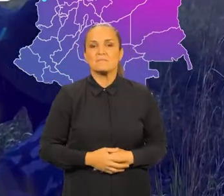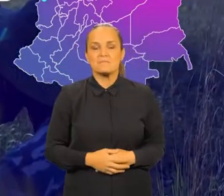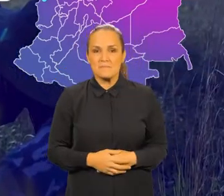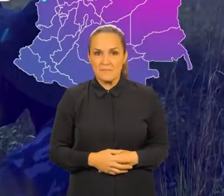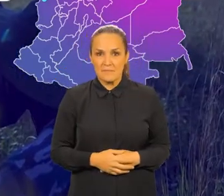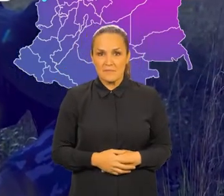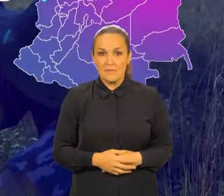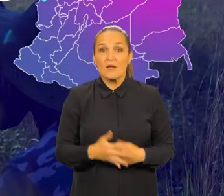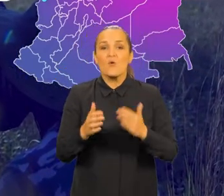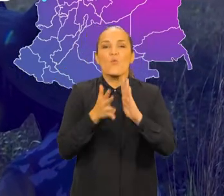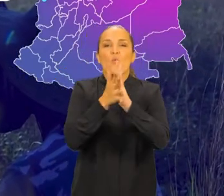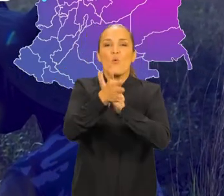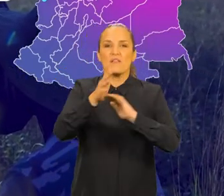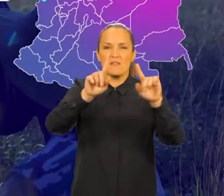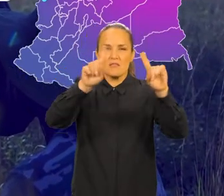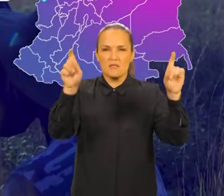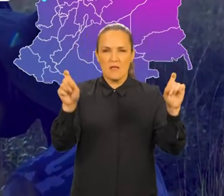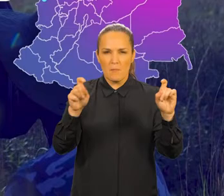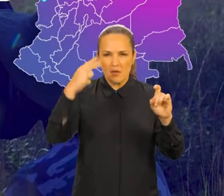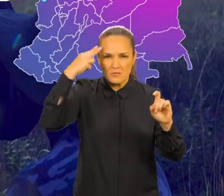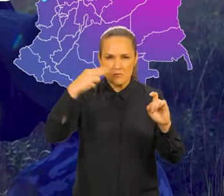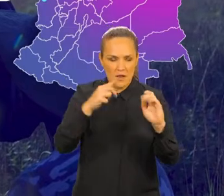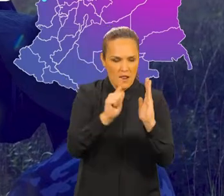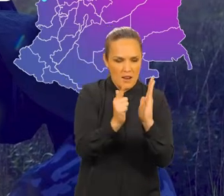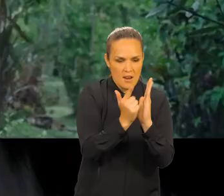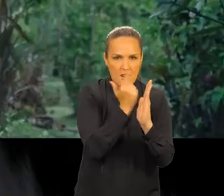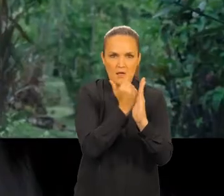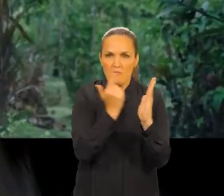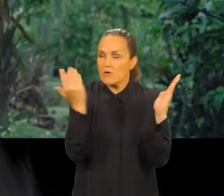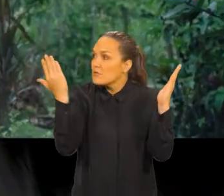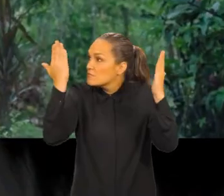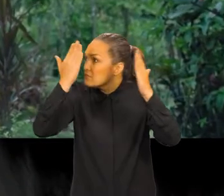Una de las historias que queremos contar es el libro de los misterios.